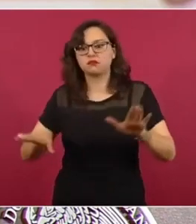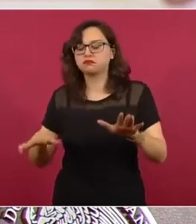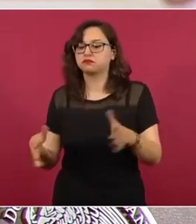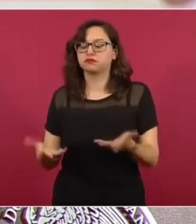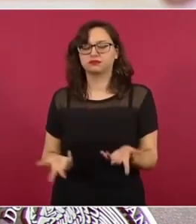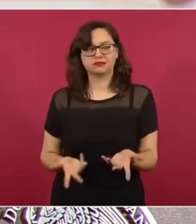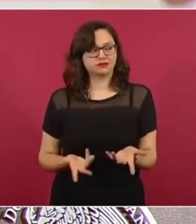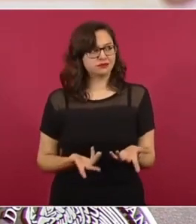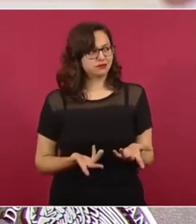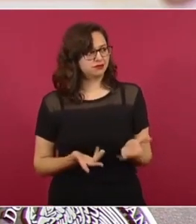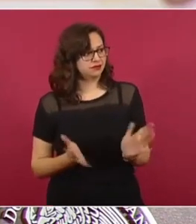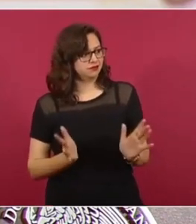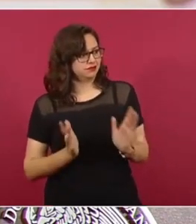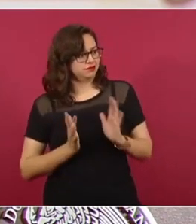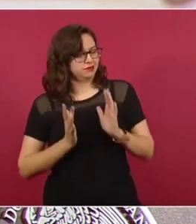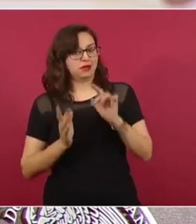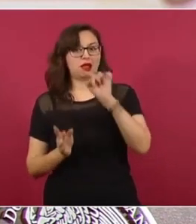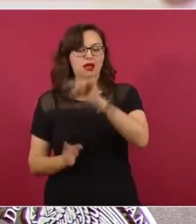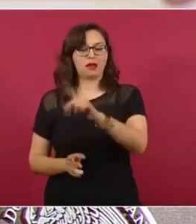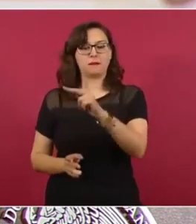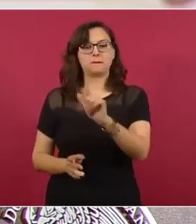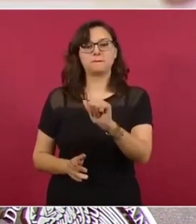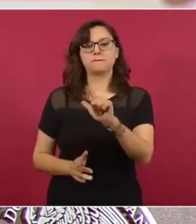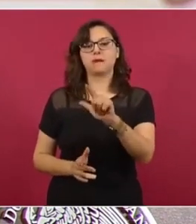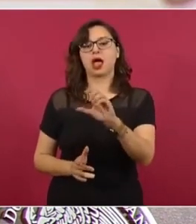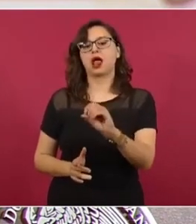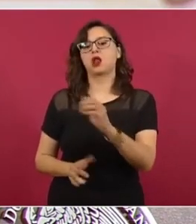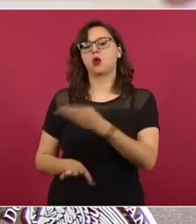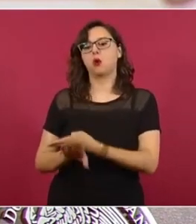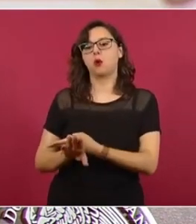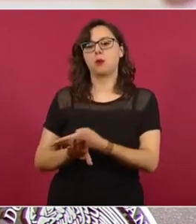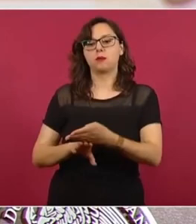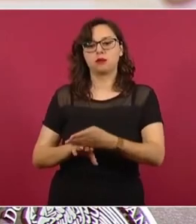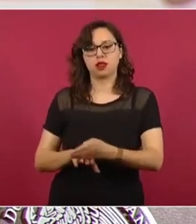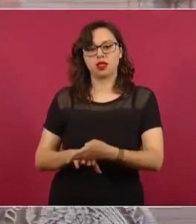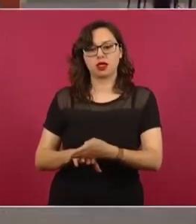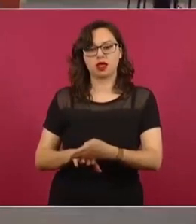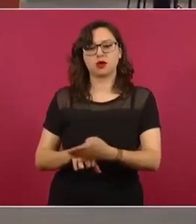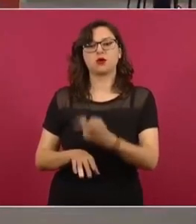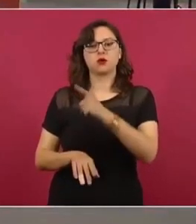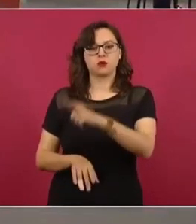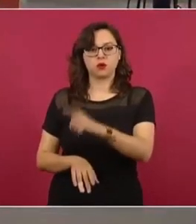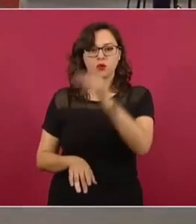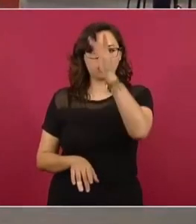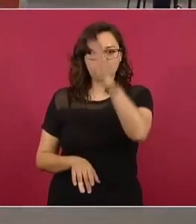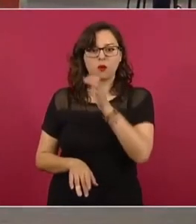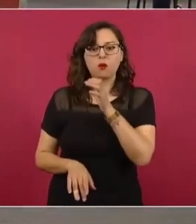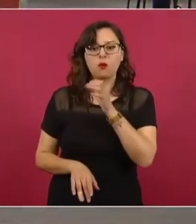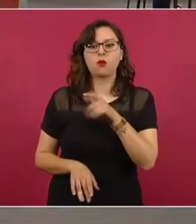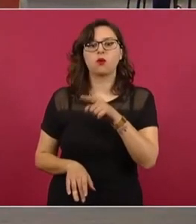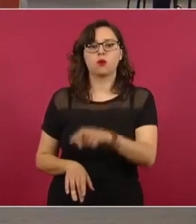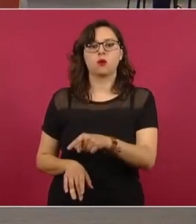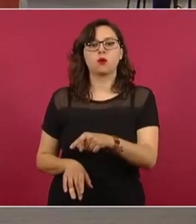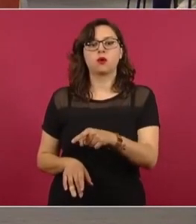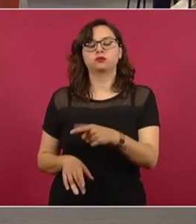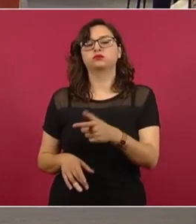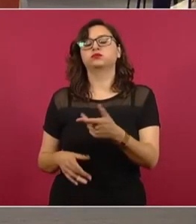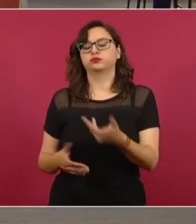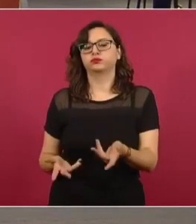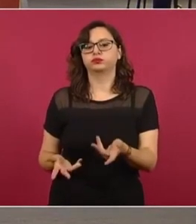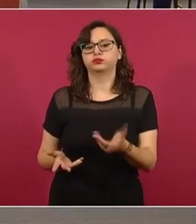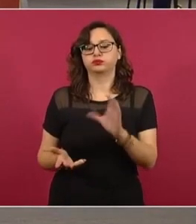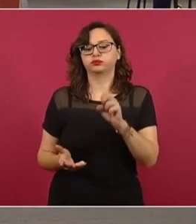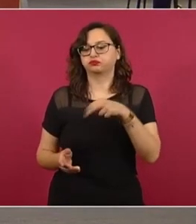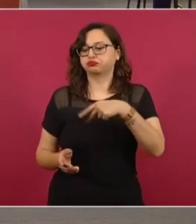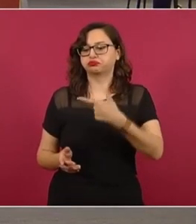demolición de la presa de Palo Blanco en el municipio de Ramos Arispe, en el estado de Coahuila, por parte de la Comisión